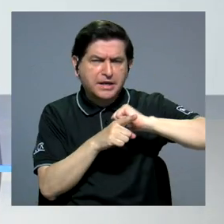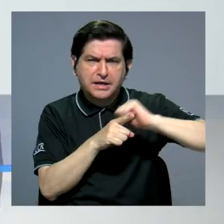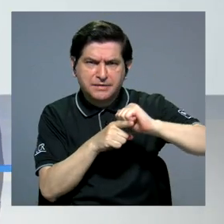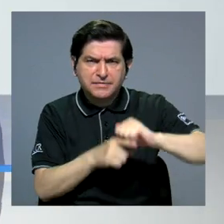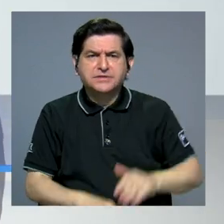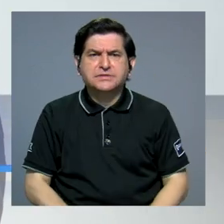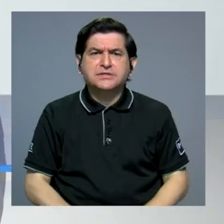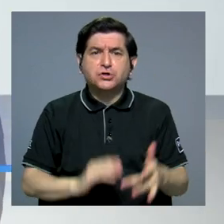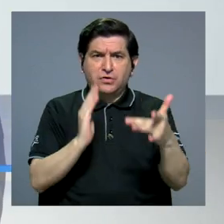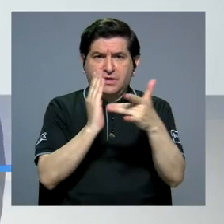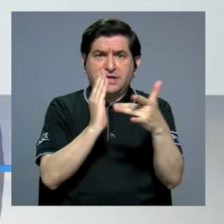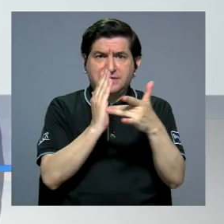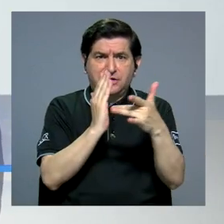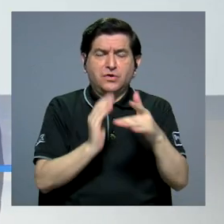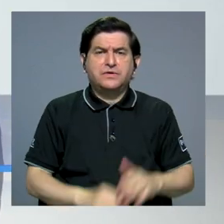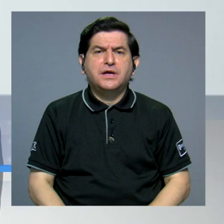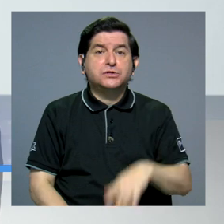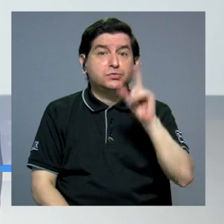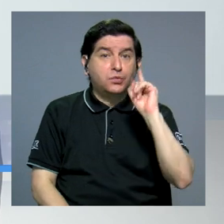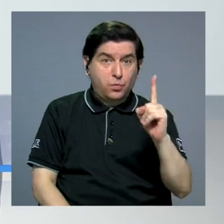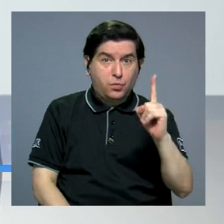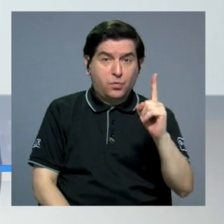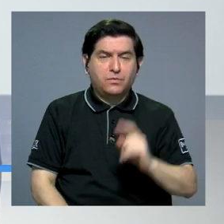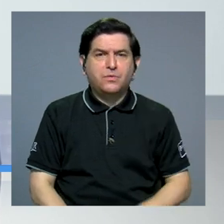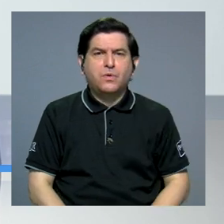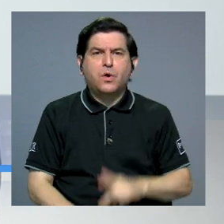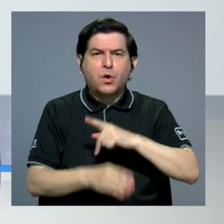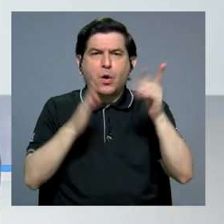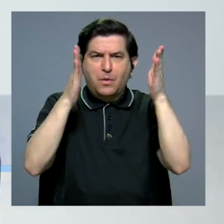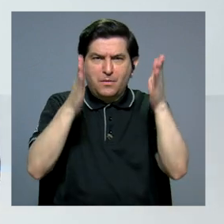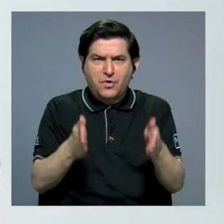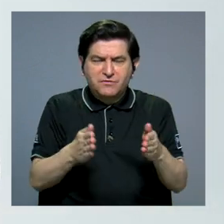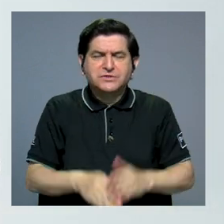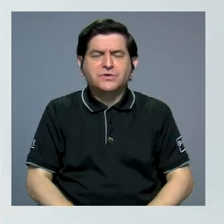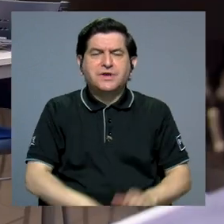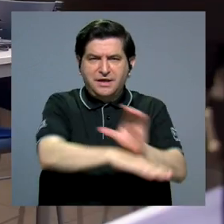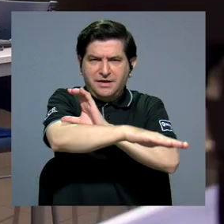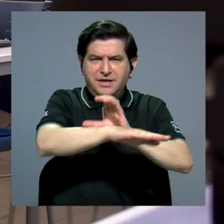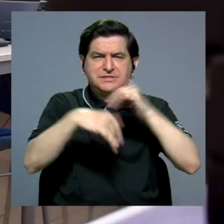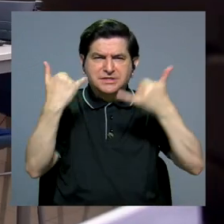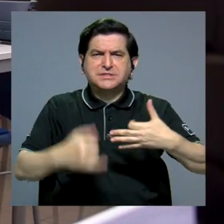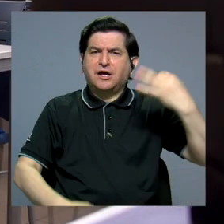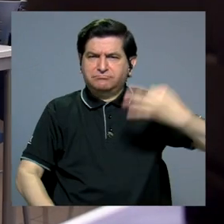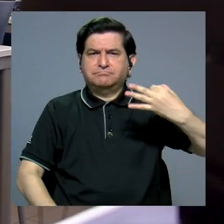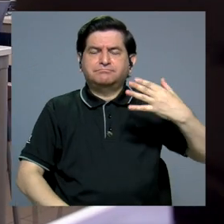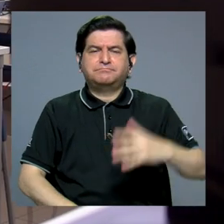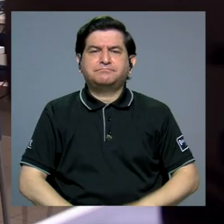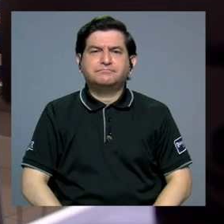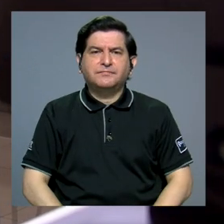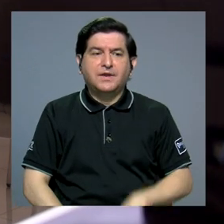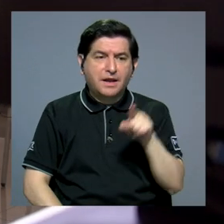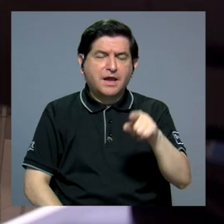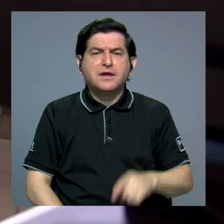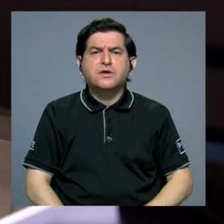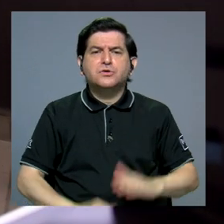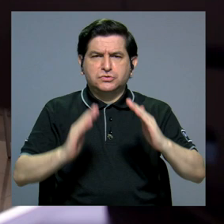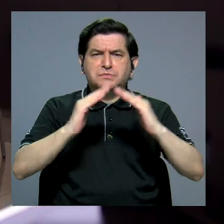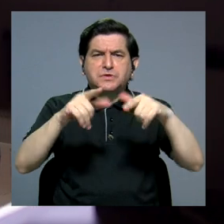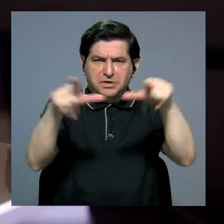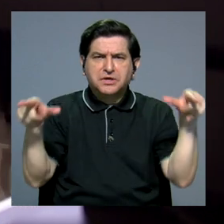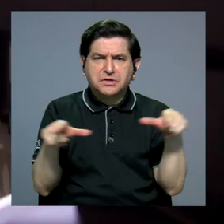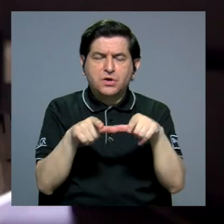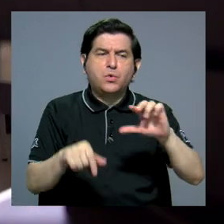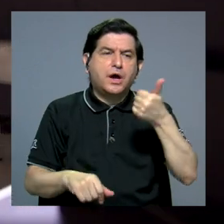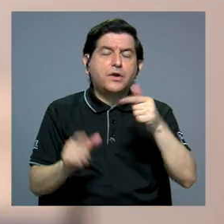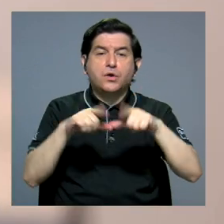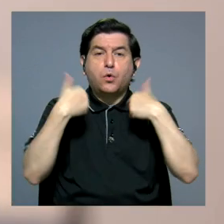capacitación en el campo de las TICS. Uno de ellos son profesionales informáticos ya consolidados que están radicando en la